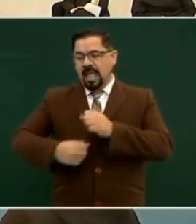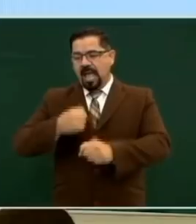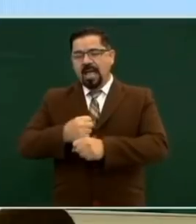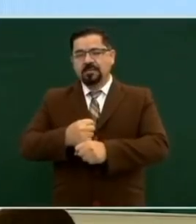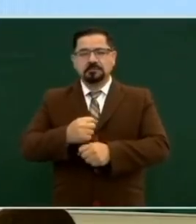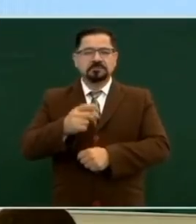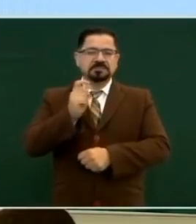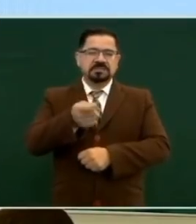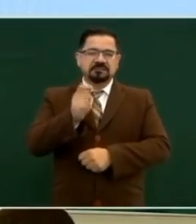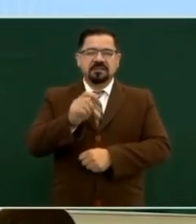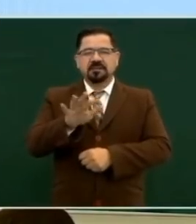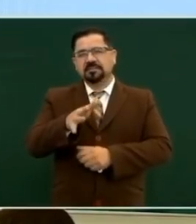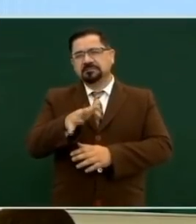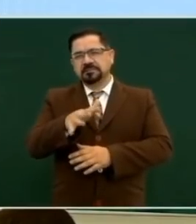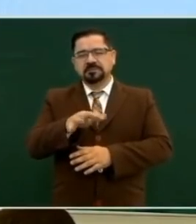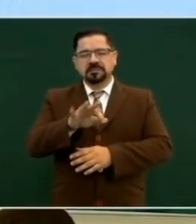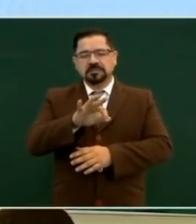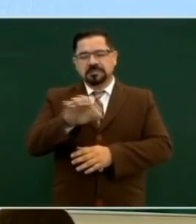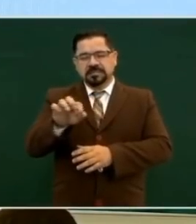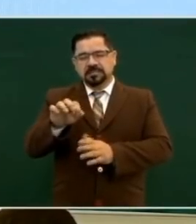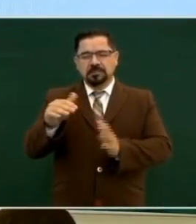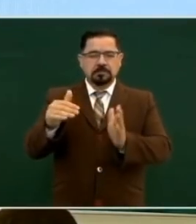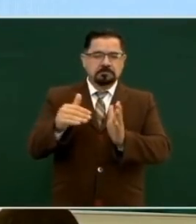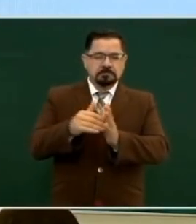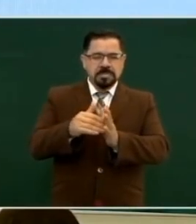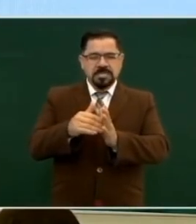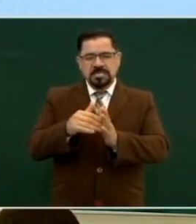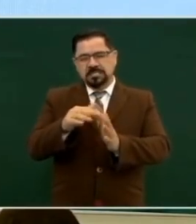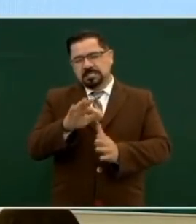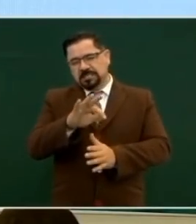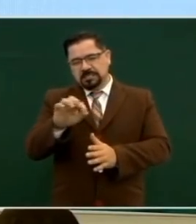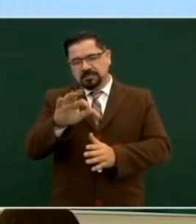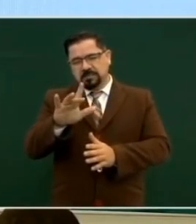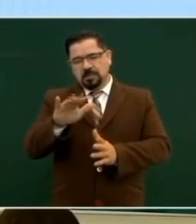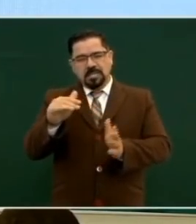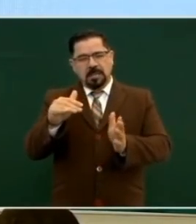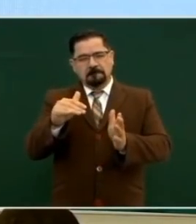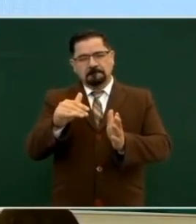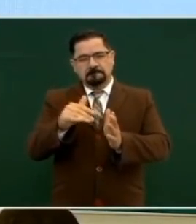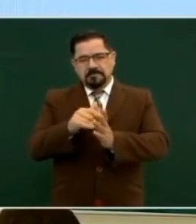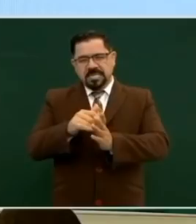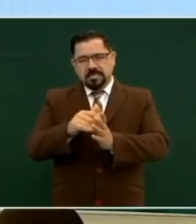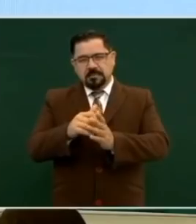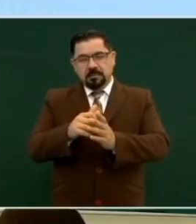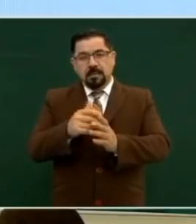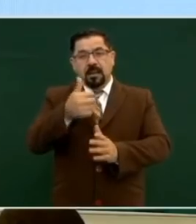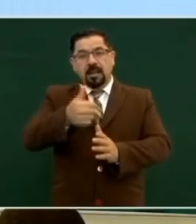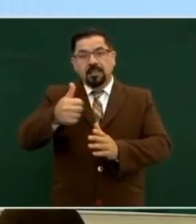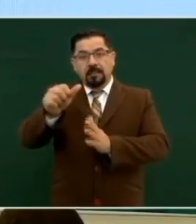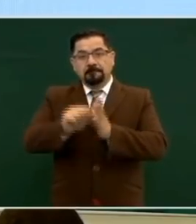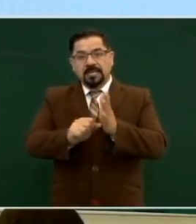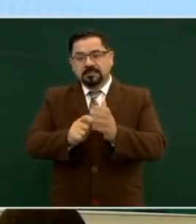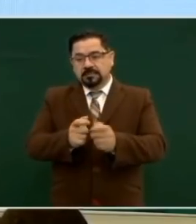que son como 300.000, ¿no? 350.000, 350.000 al mes.